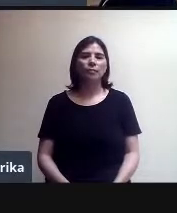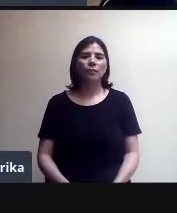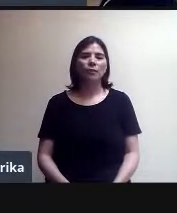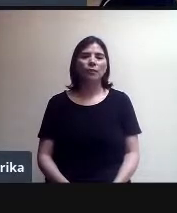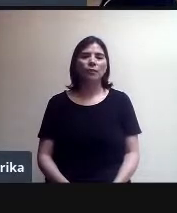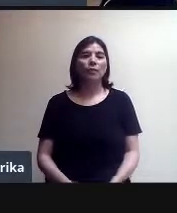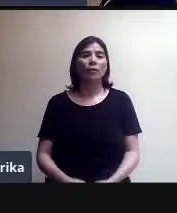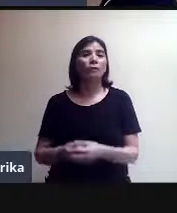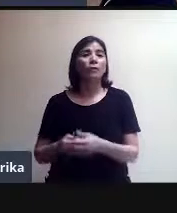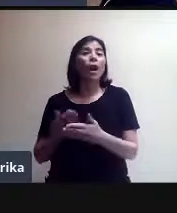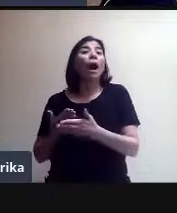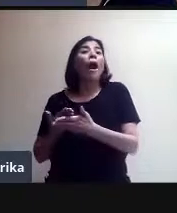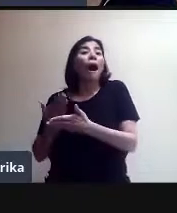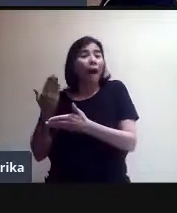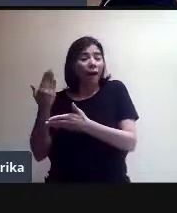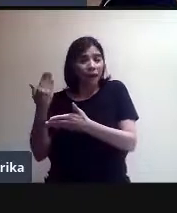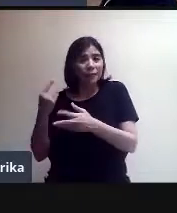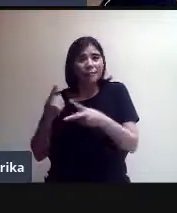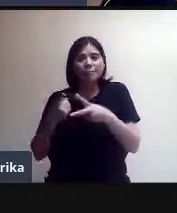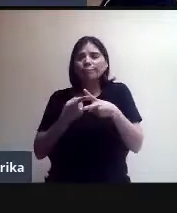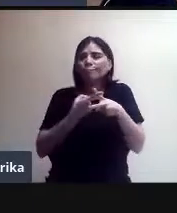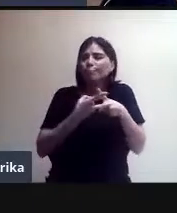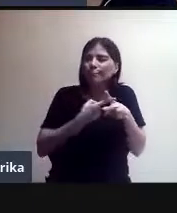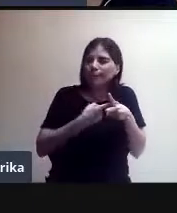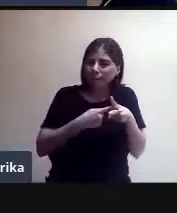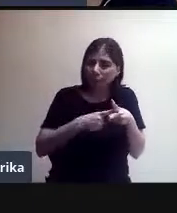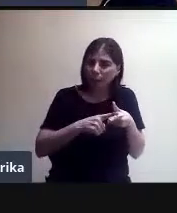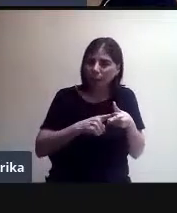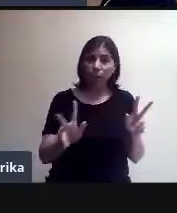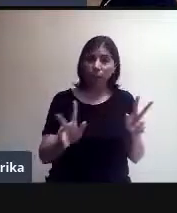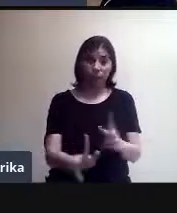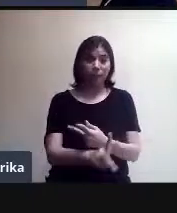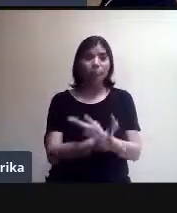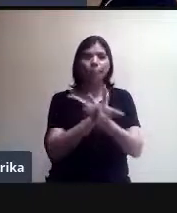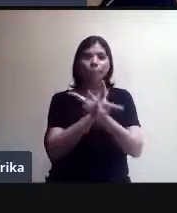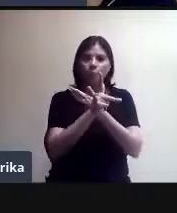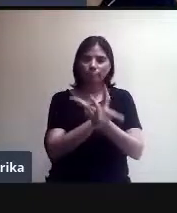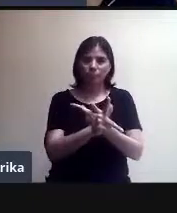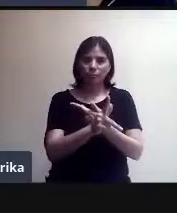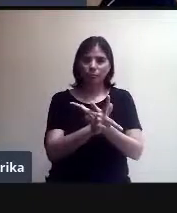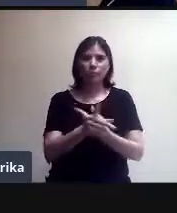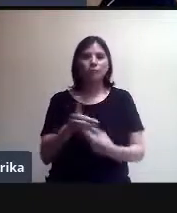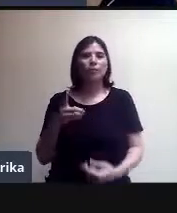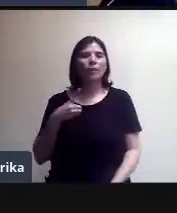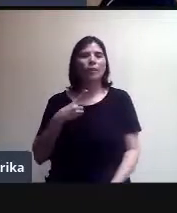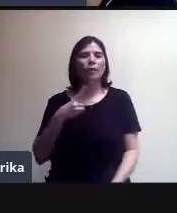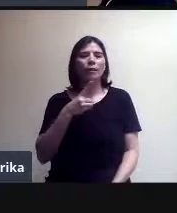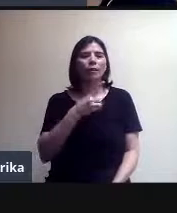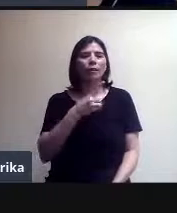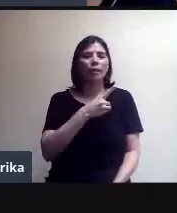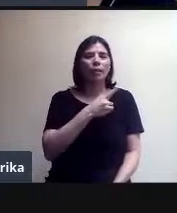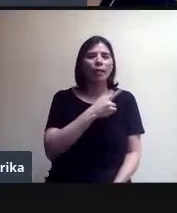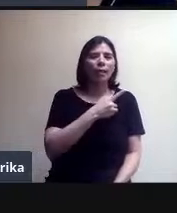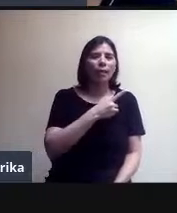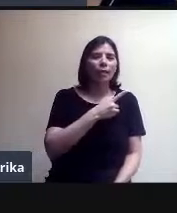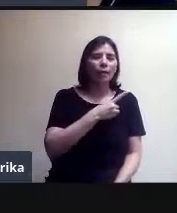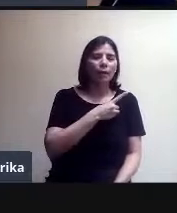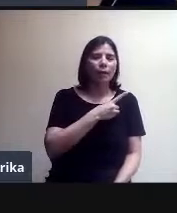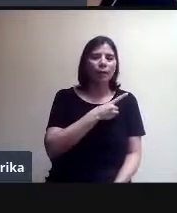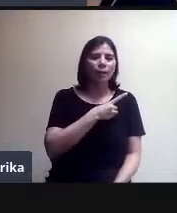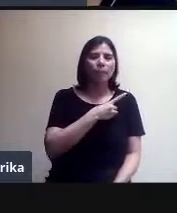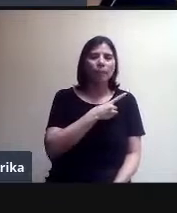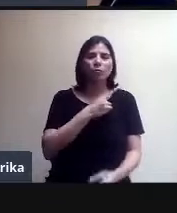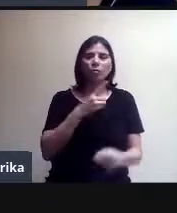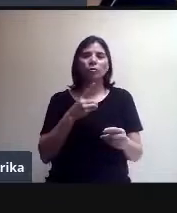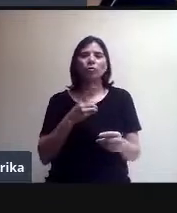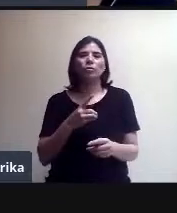Antes de iniciar, bueno, pues hay que ver la mejor modalidad de aprendizaje. Si antes de la sesión